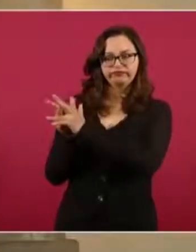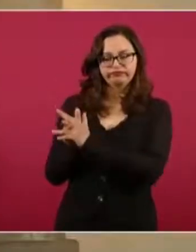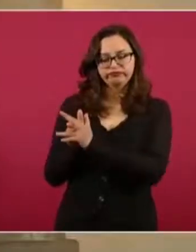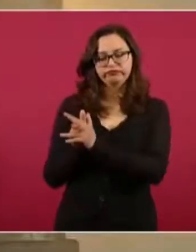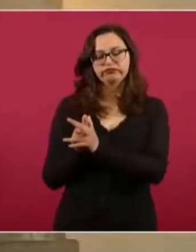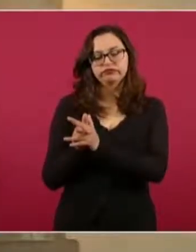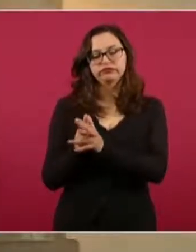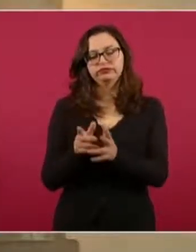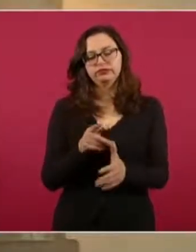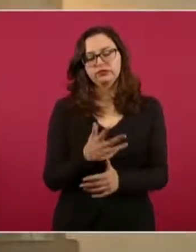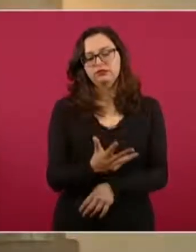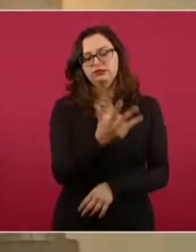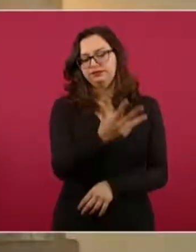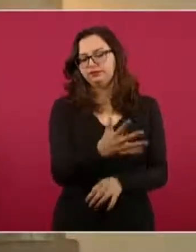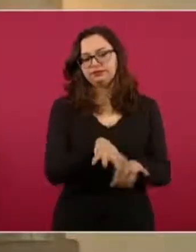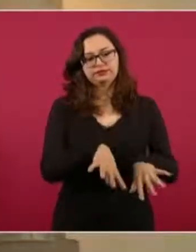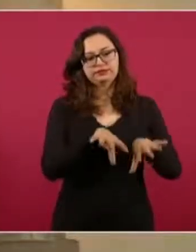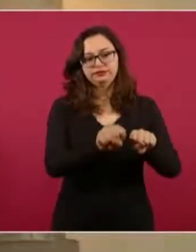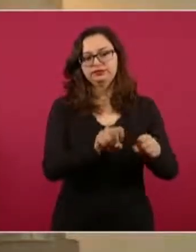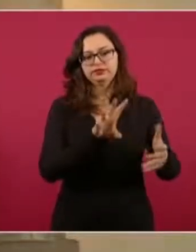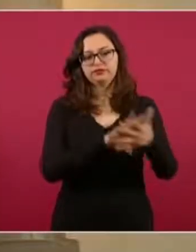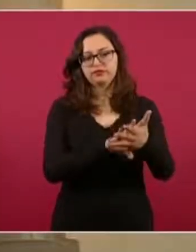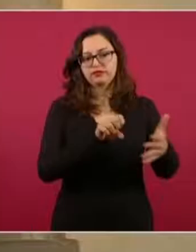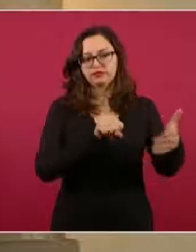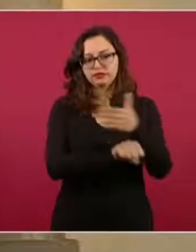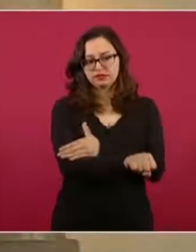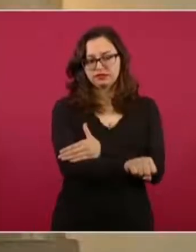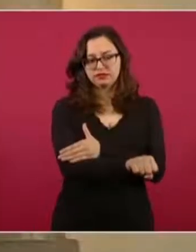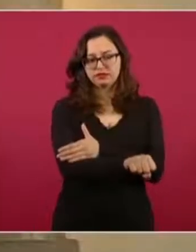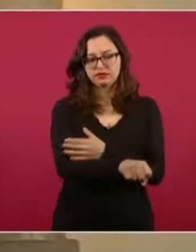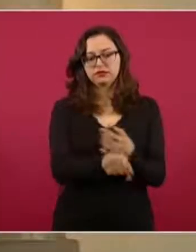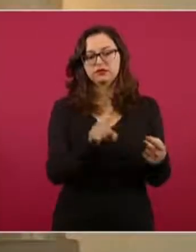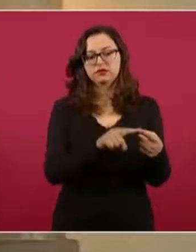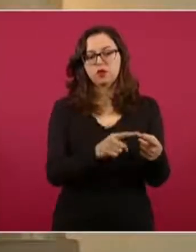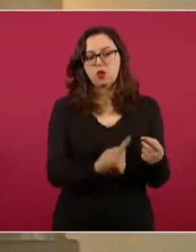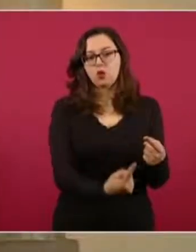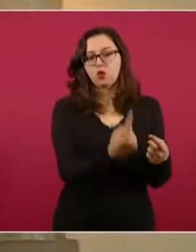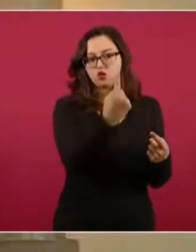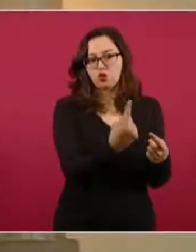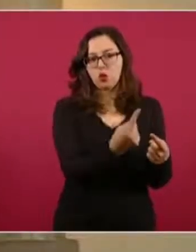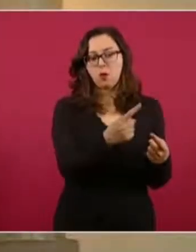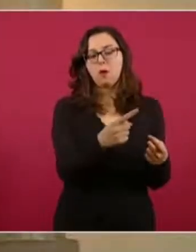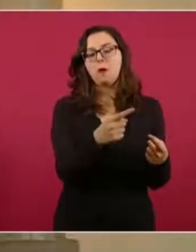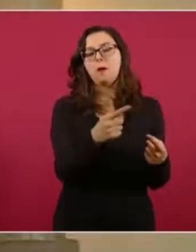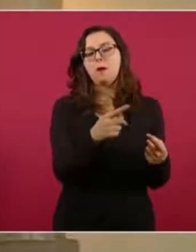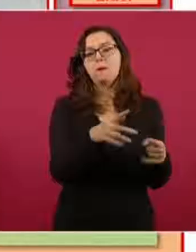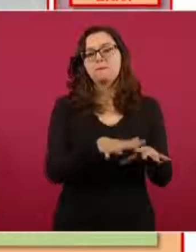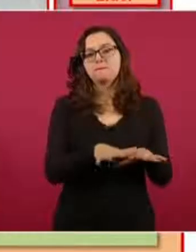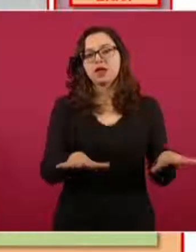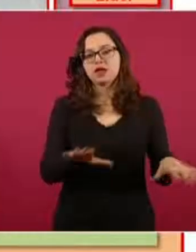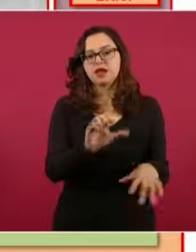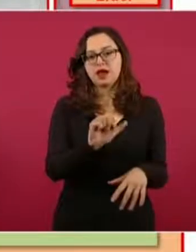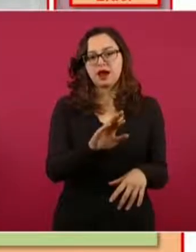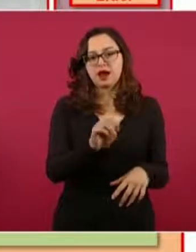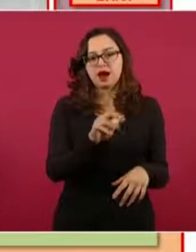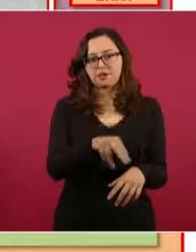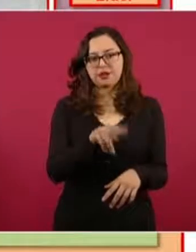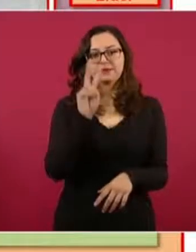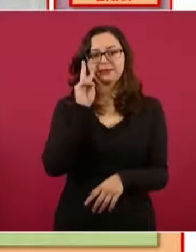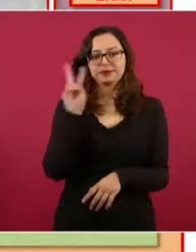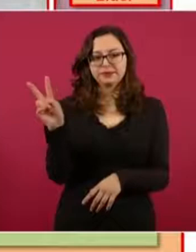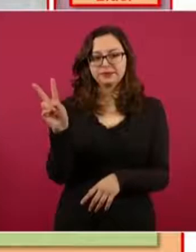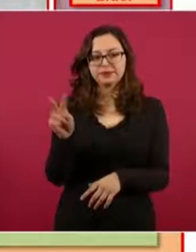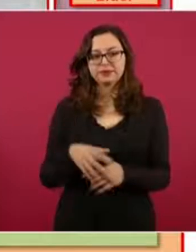uno de ellos de Playa del Carmen, el resto de Tulum, quienes habrían perpetrado